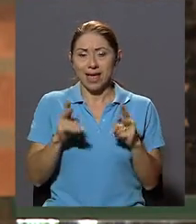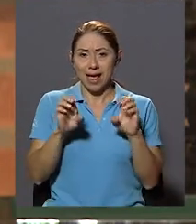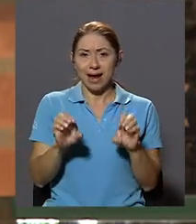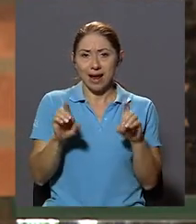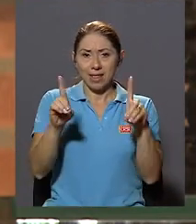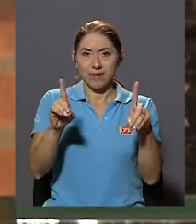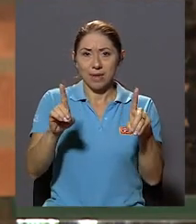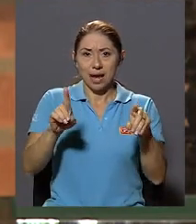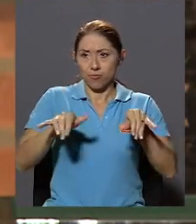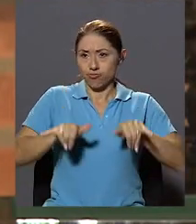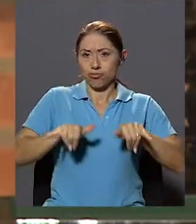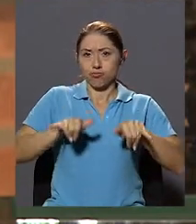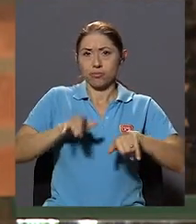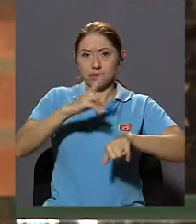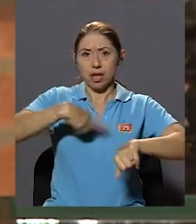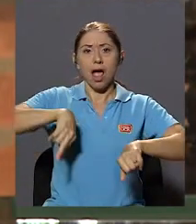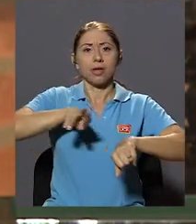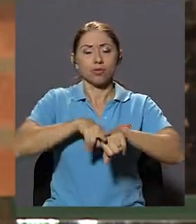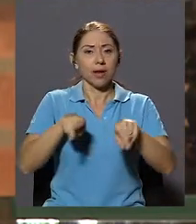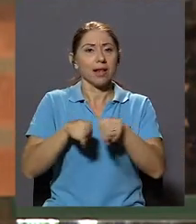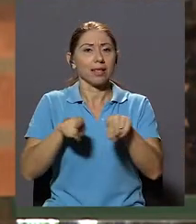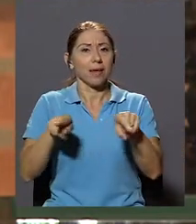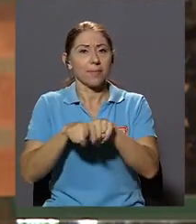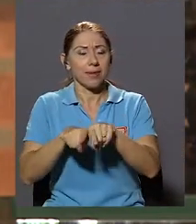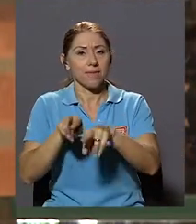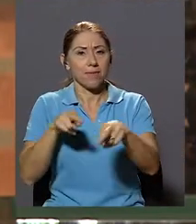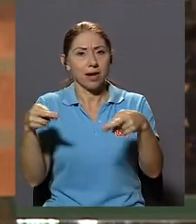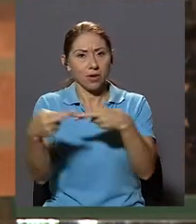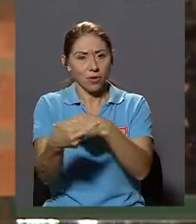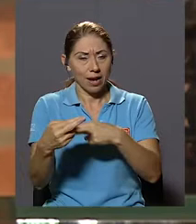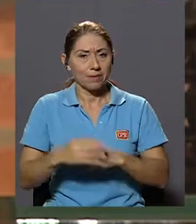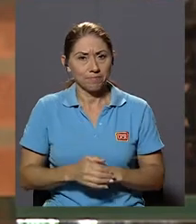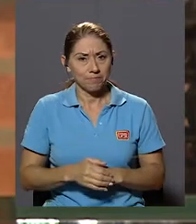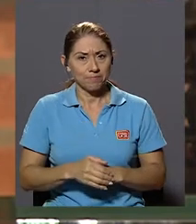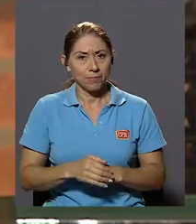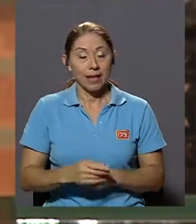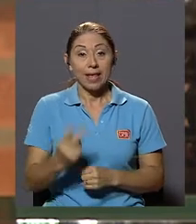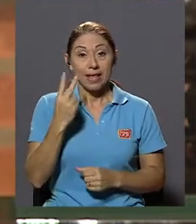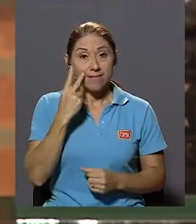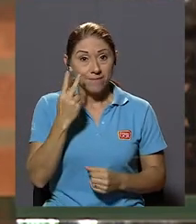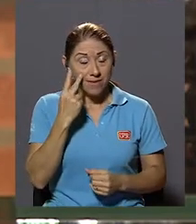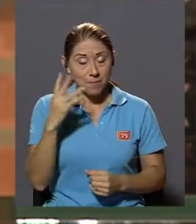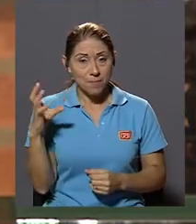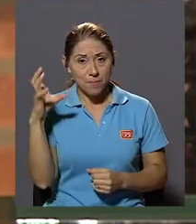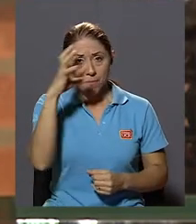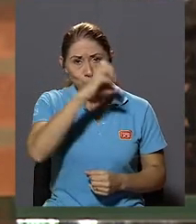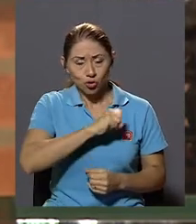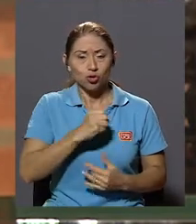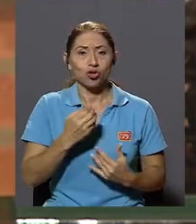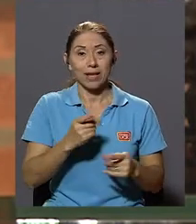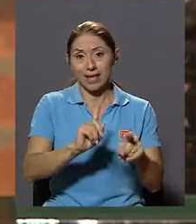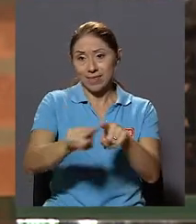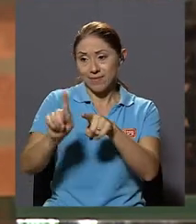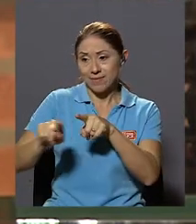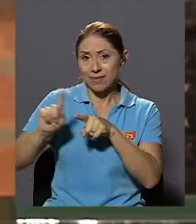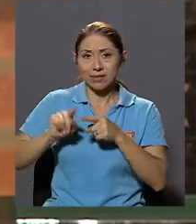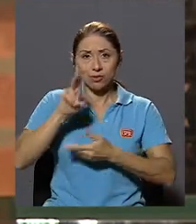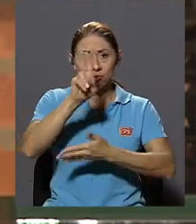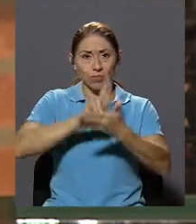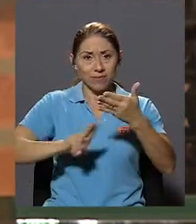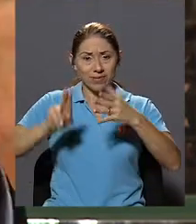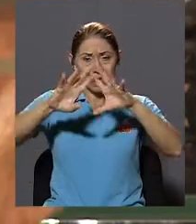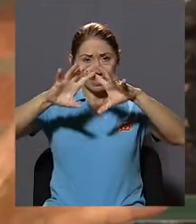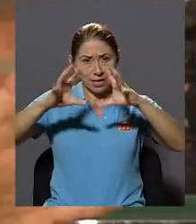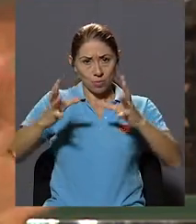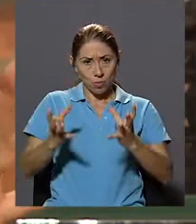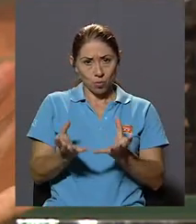Tanto nacional como regional Y vemos que la cooperación entre las universidades